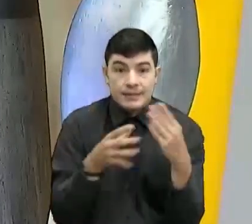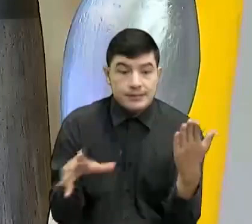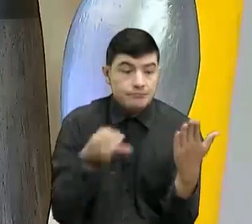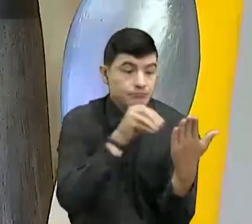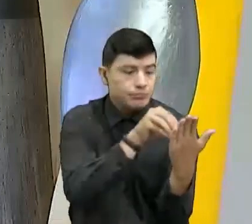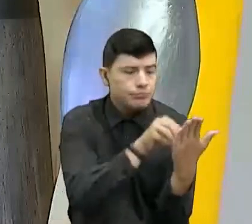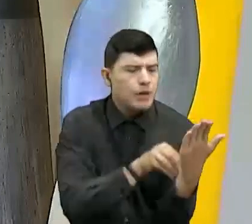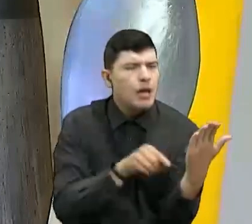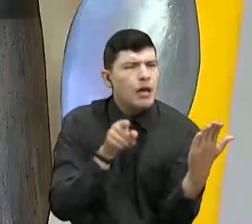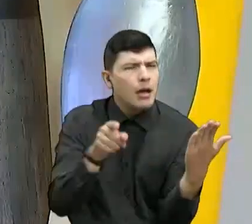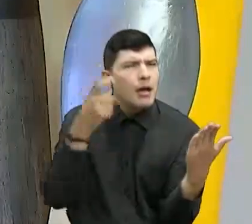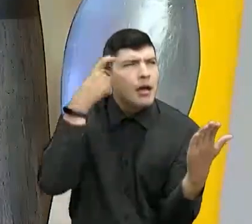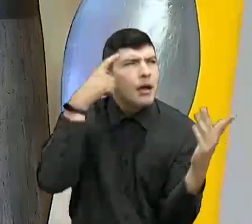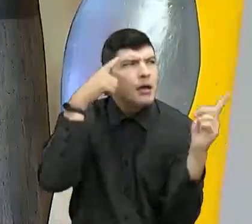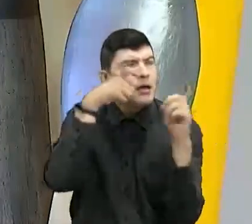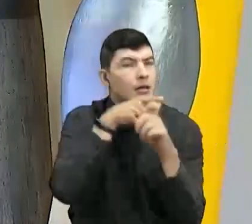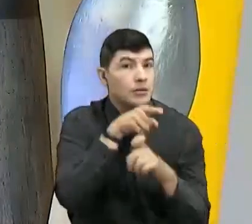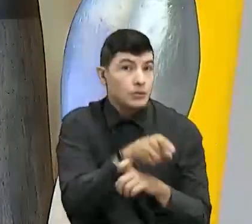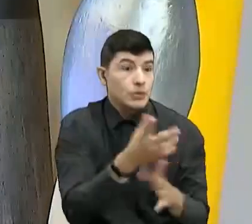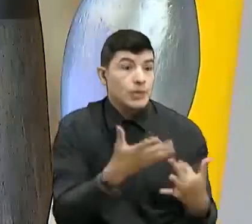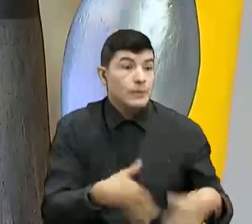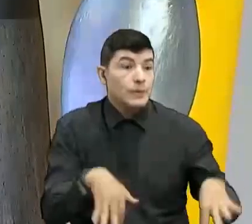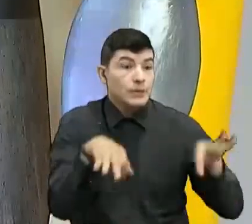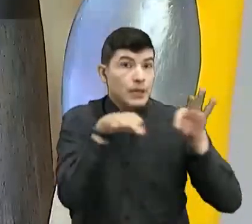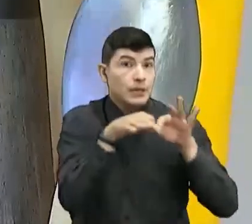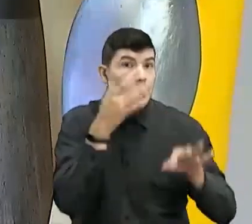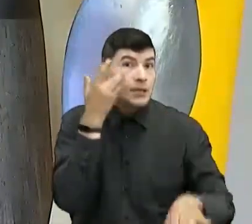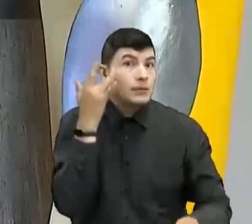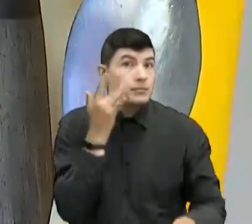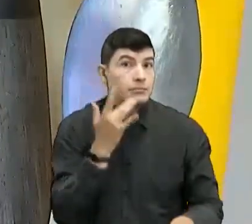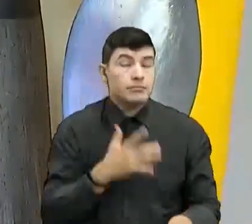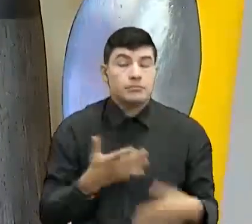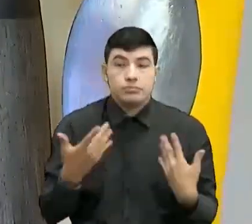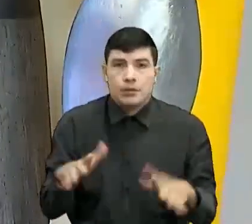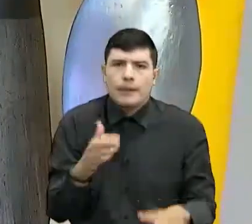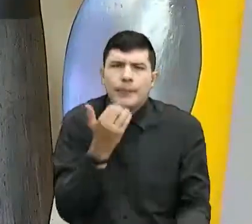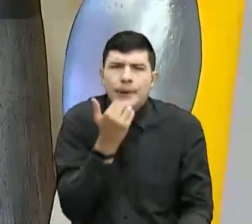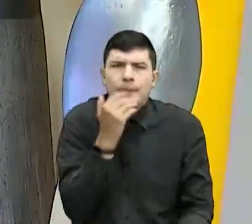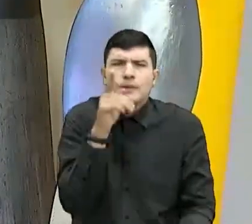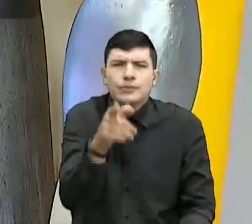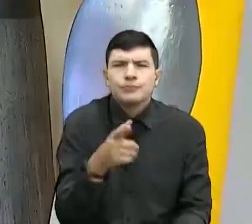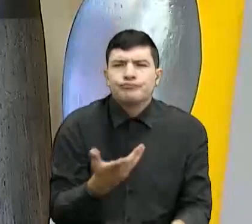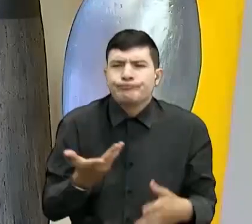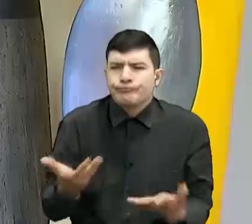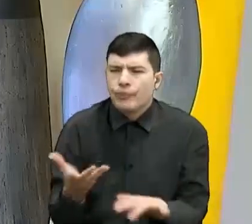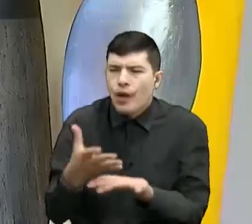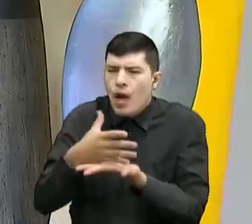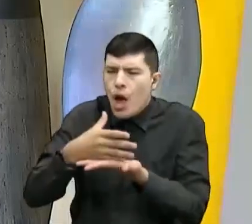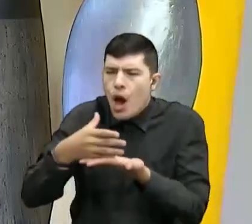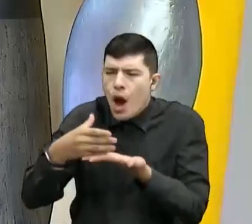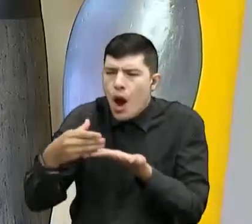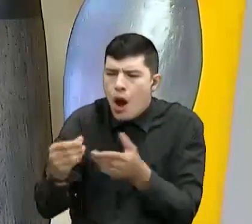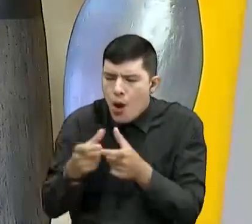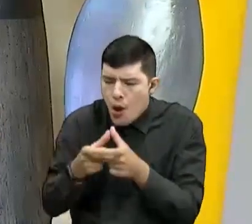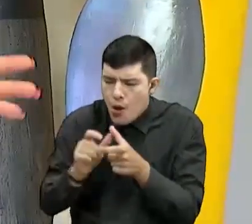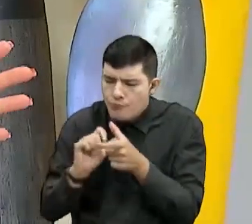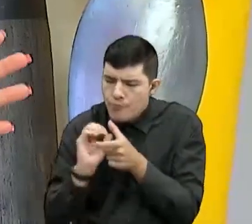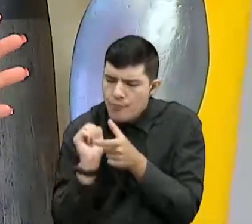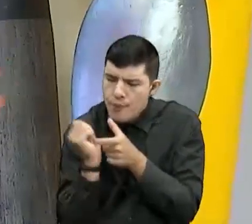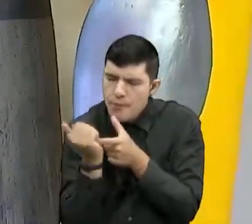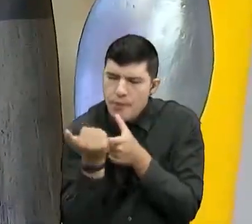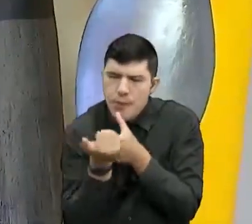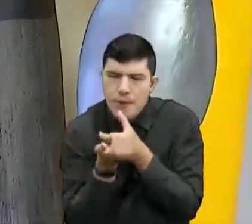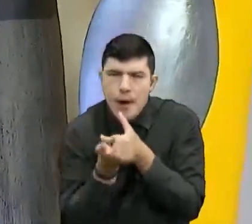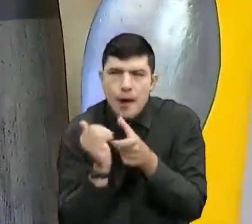de cuidar los órganos, porque, porque imagina usted que uno se vaya a comer un pastelito, pues, de garbanzo y no le sepa nada. No, muy